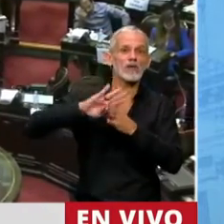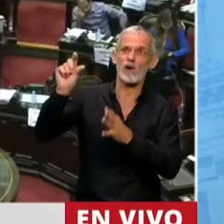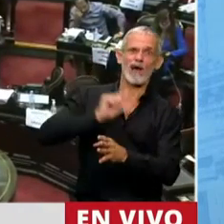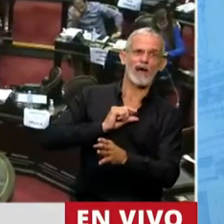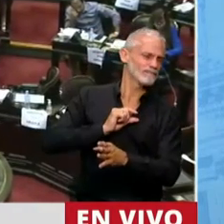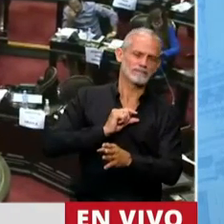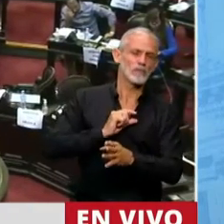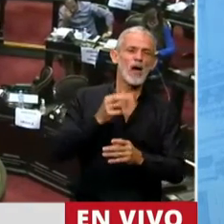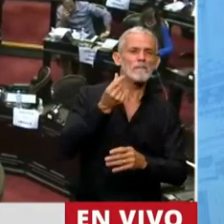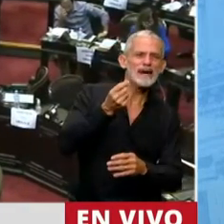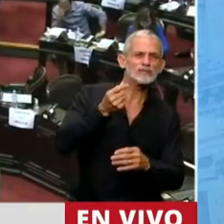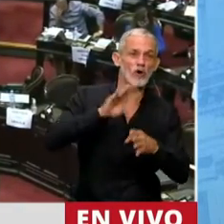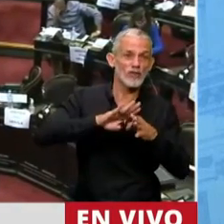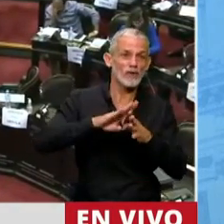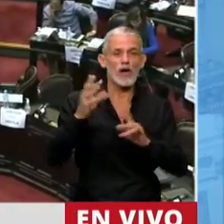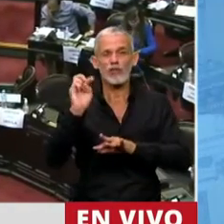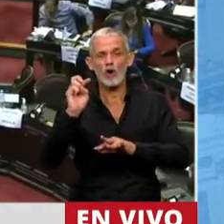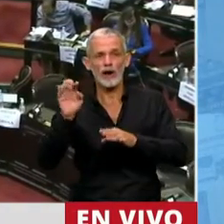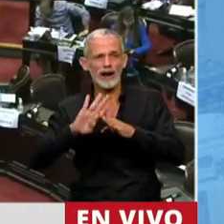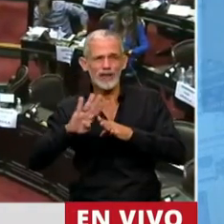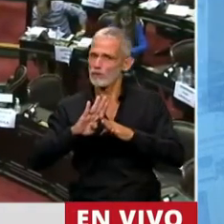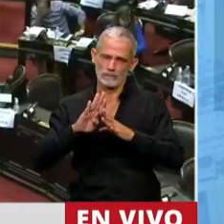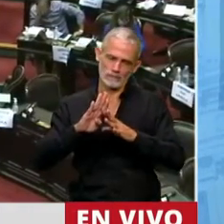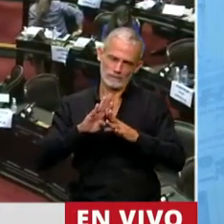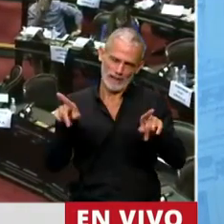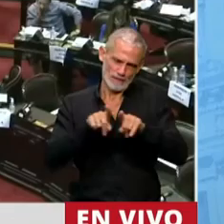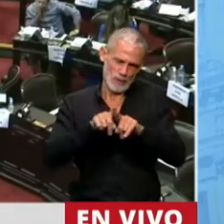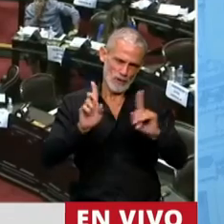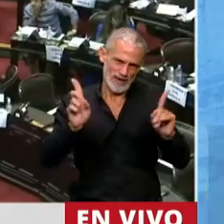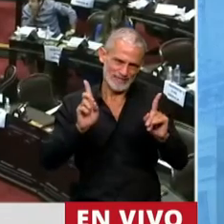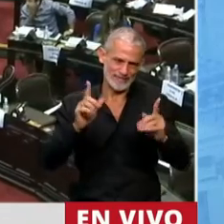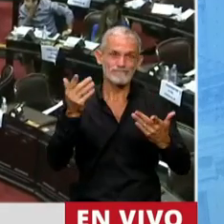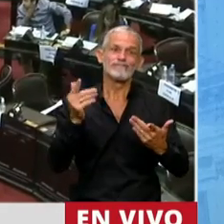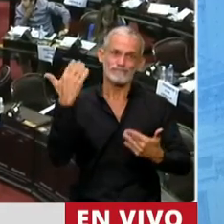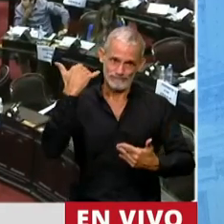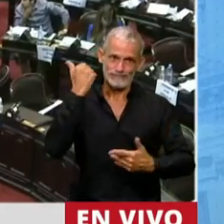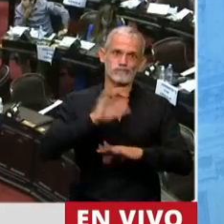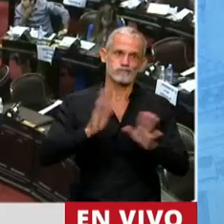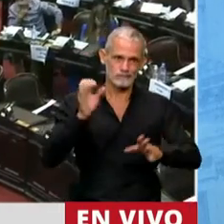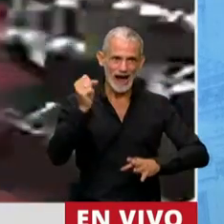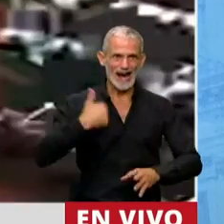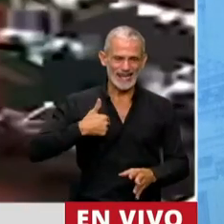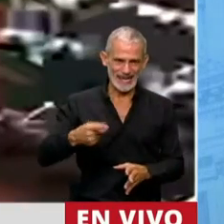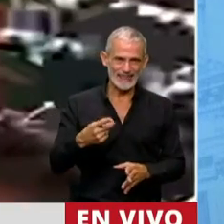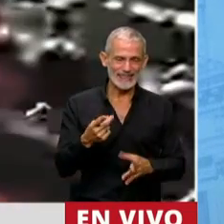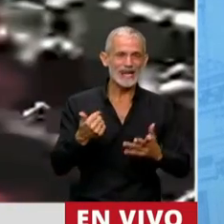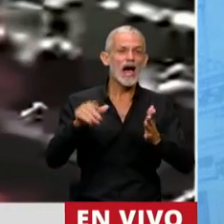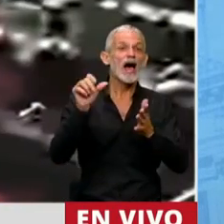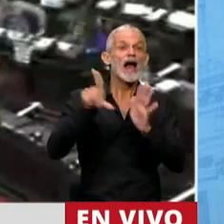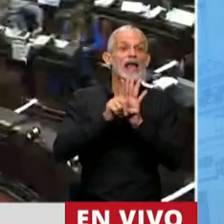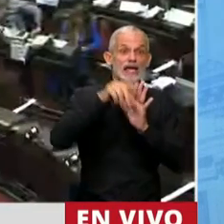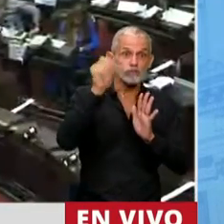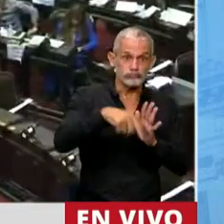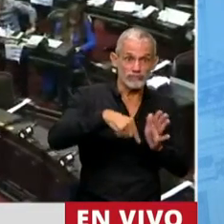es lo mismo endeudarse en pesos que endeudarse en dólares. Ya lo vimos en la Argentina y sufrimos los efectos. No es lo mismo endeudarse bajo legislación